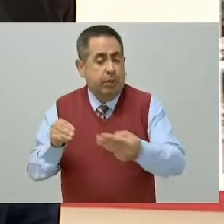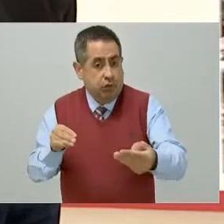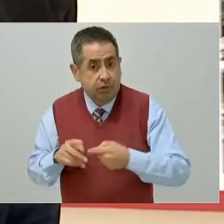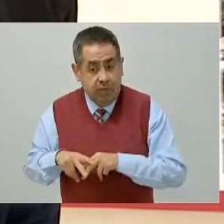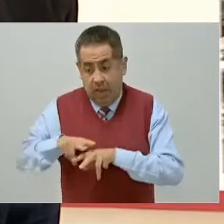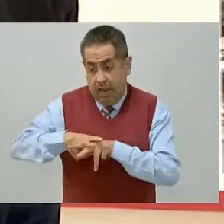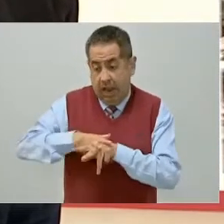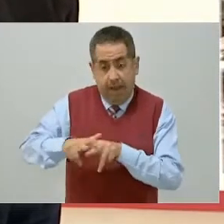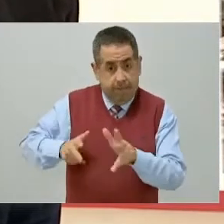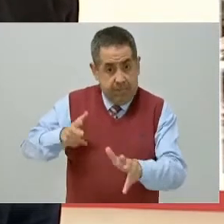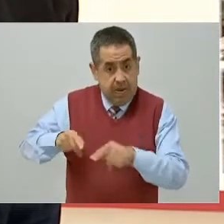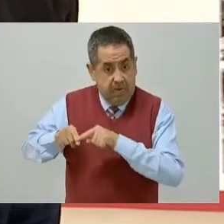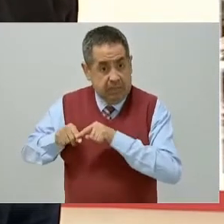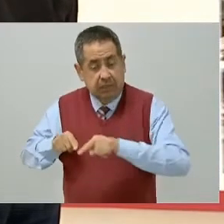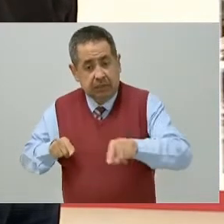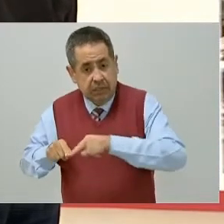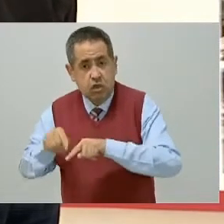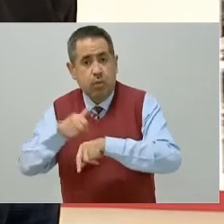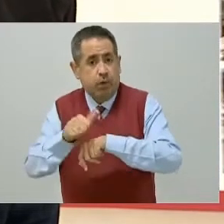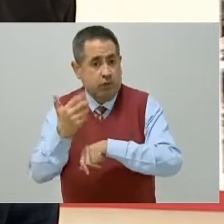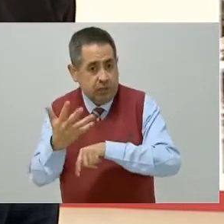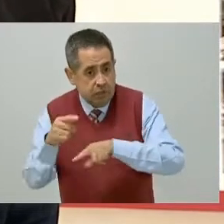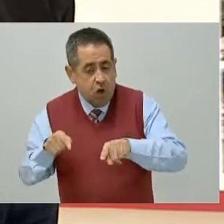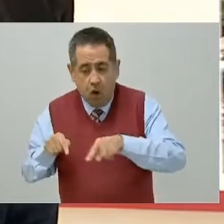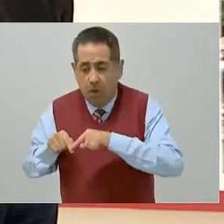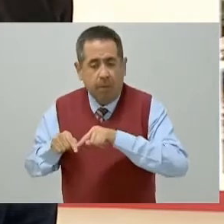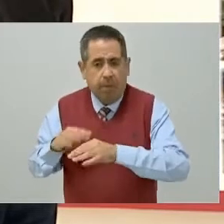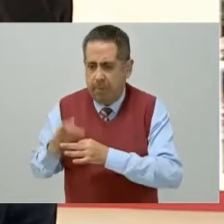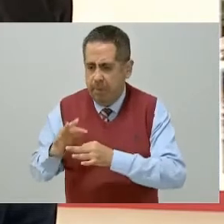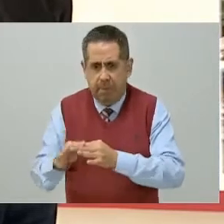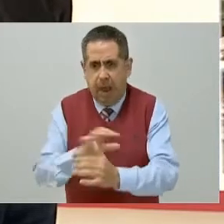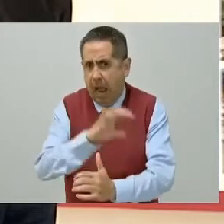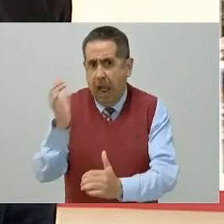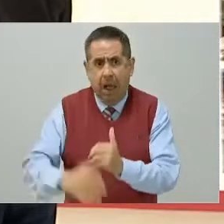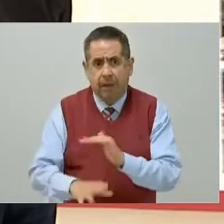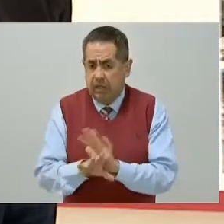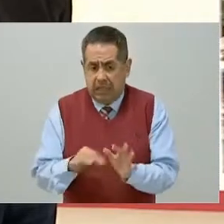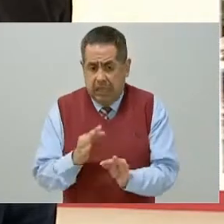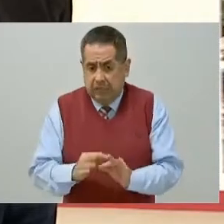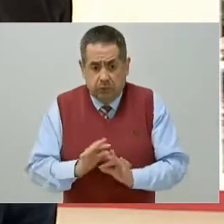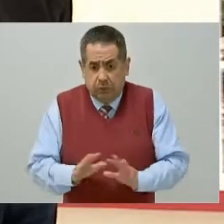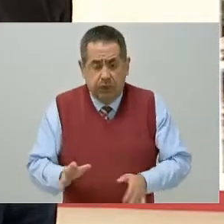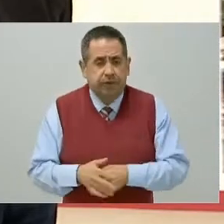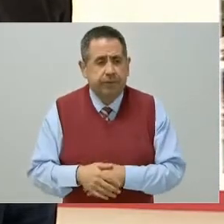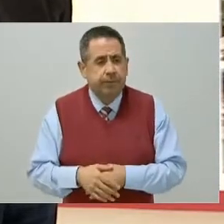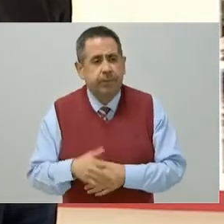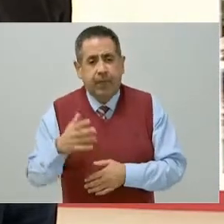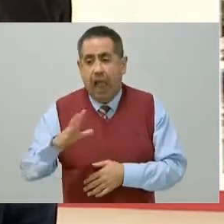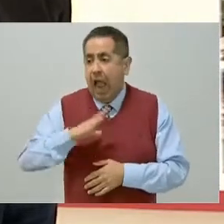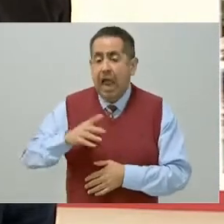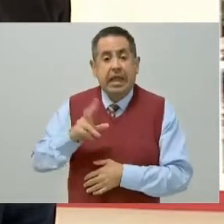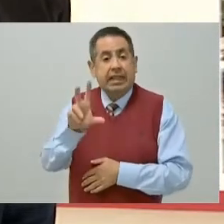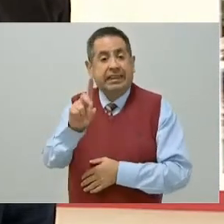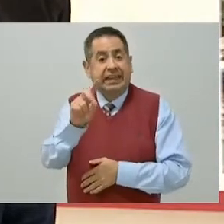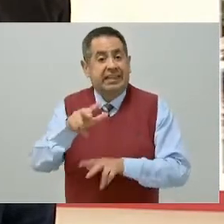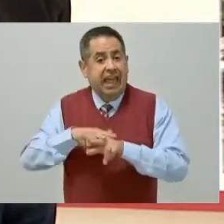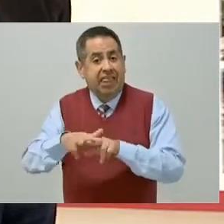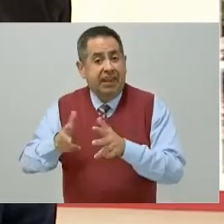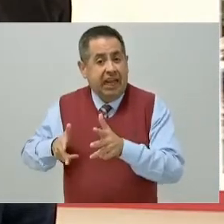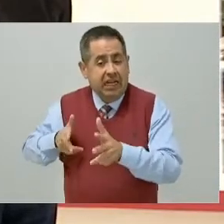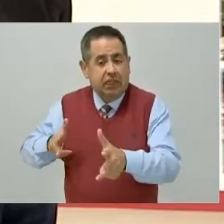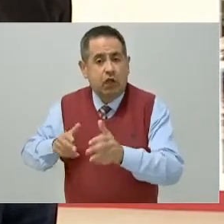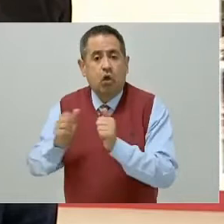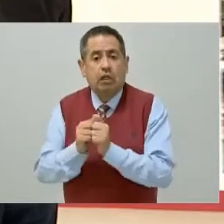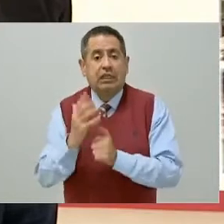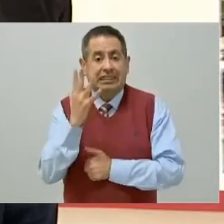la parte de tramo cinco están totalmente terminadas. Tenemos 30 trenes con cinco vagones cada uno,